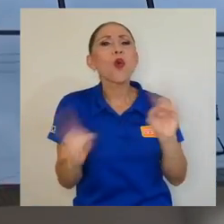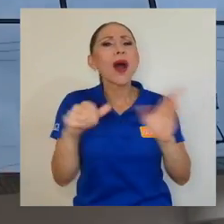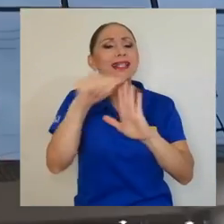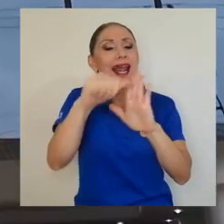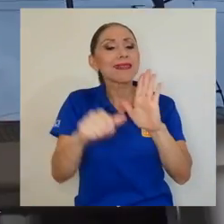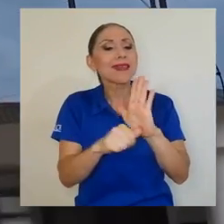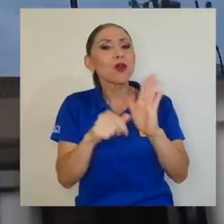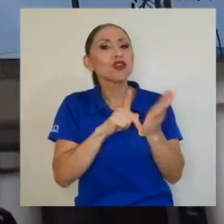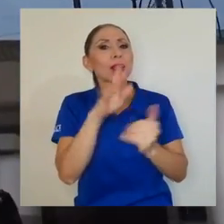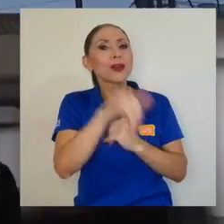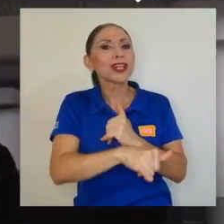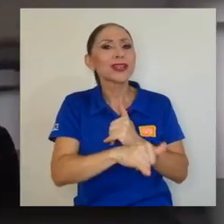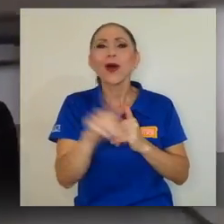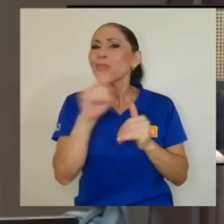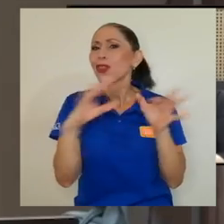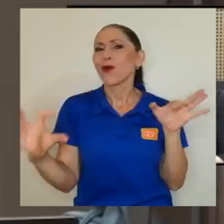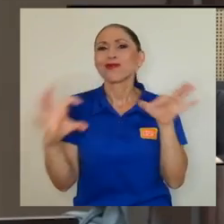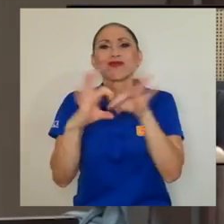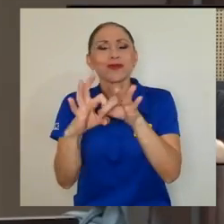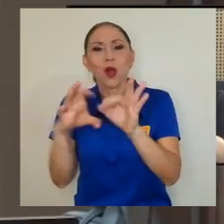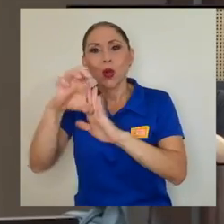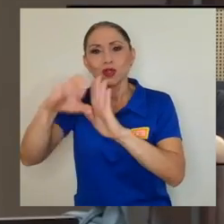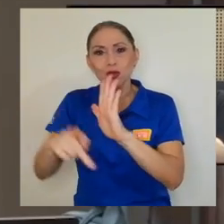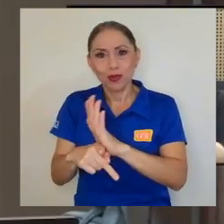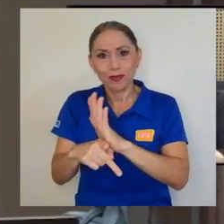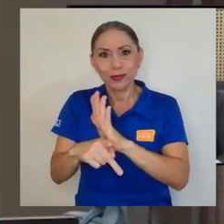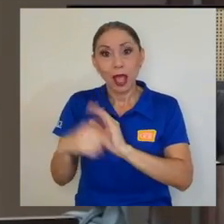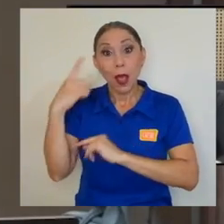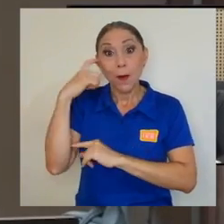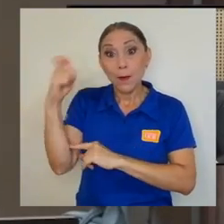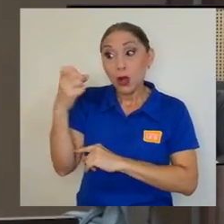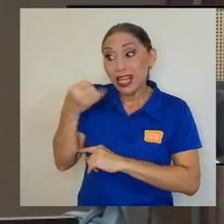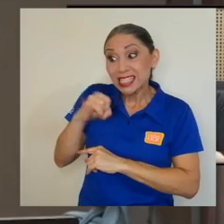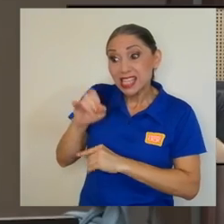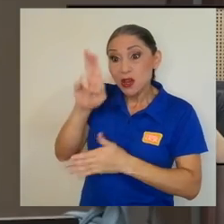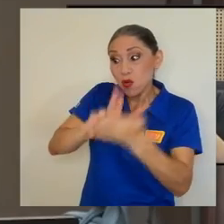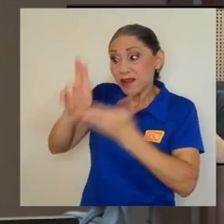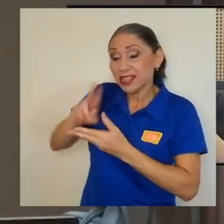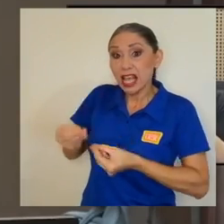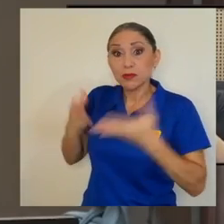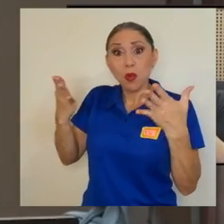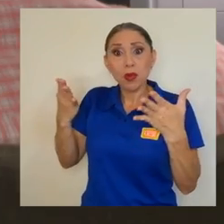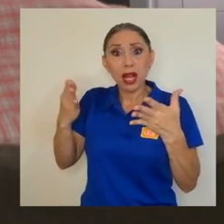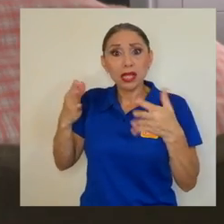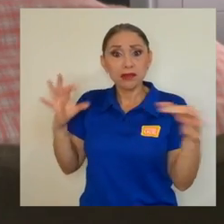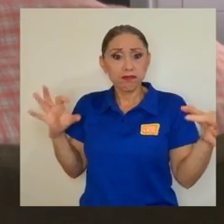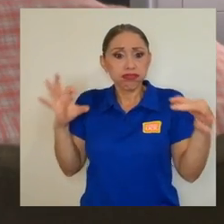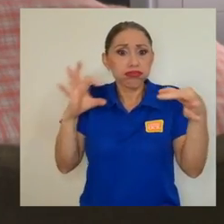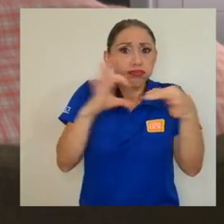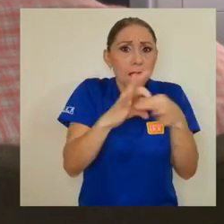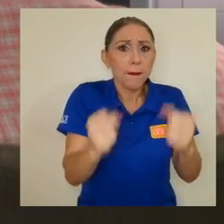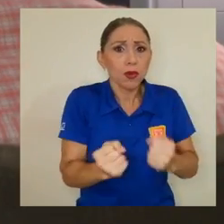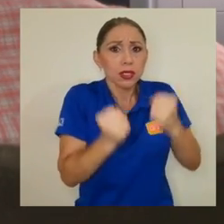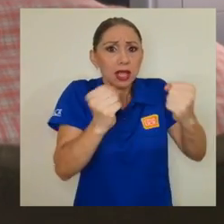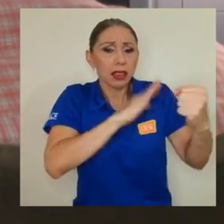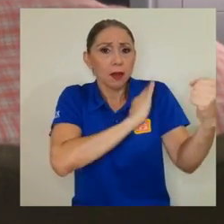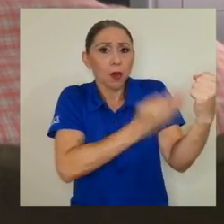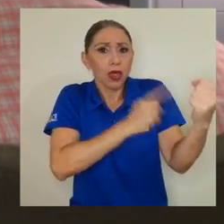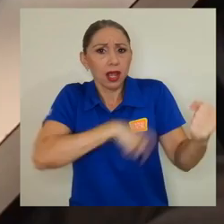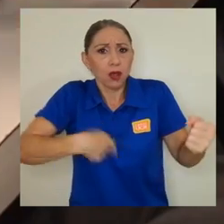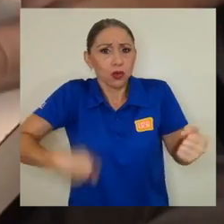por querer someter a las universidades públicas a la potestad de dirección del Poder Ejecutivo, entre otras cosas.